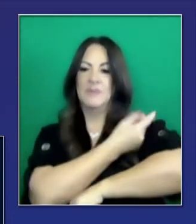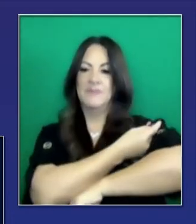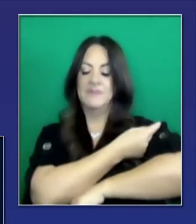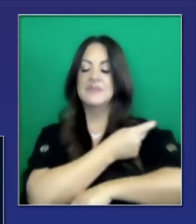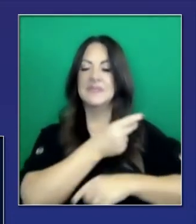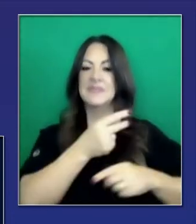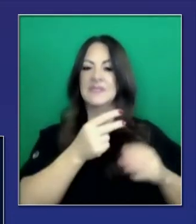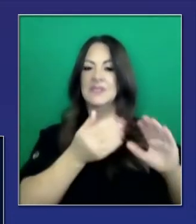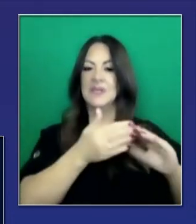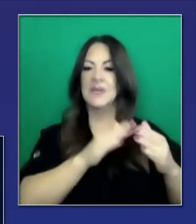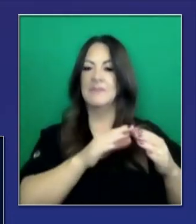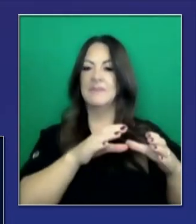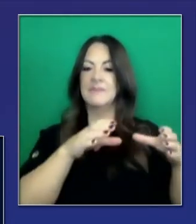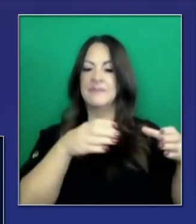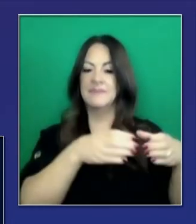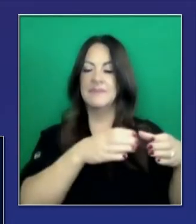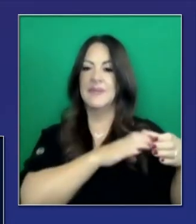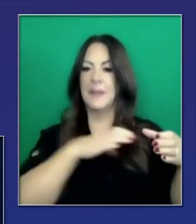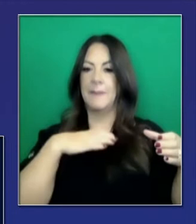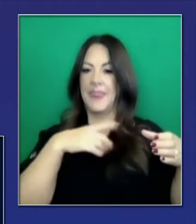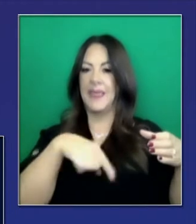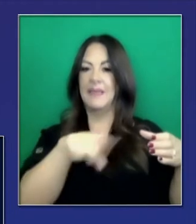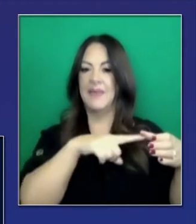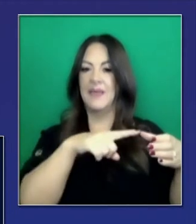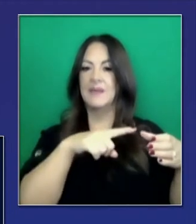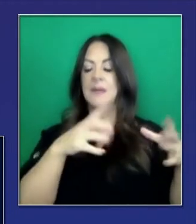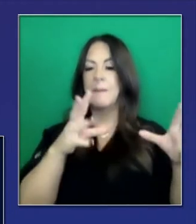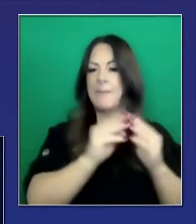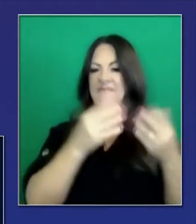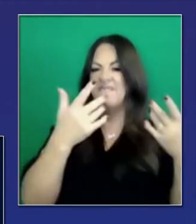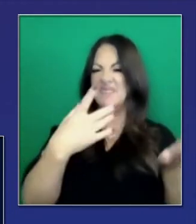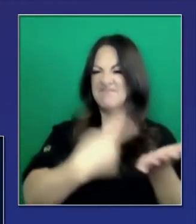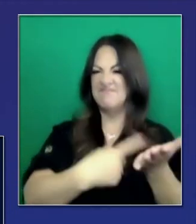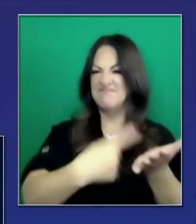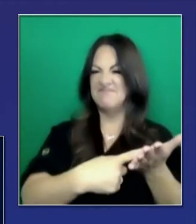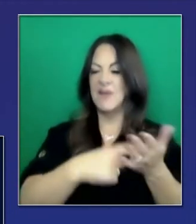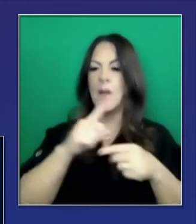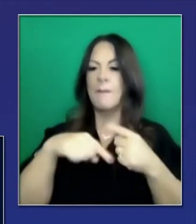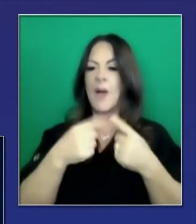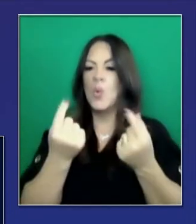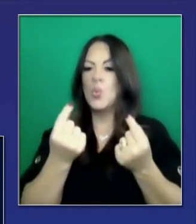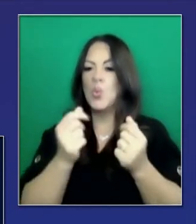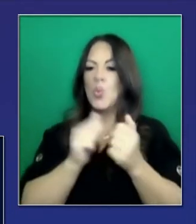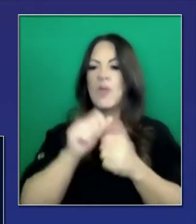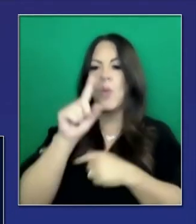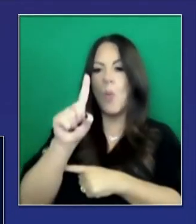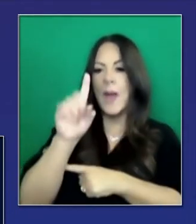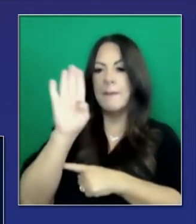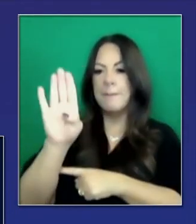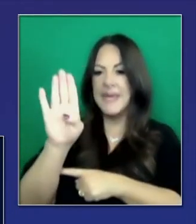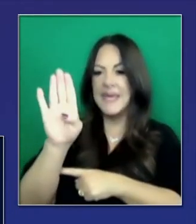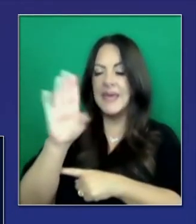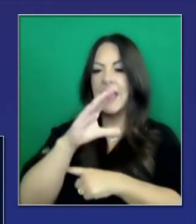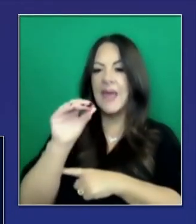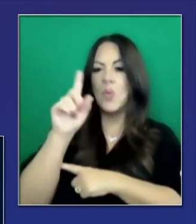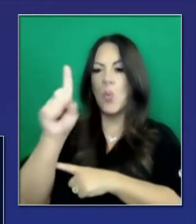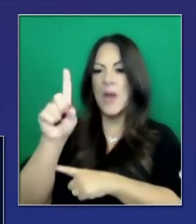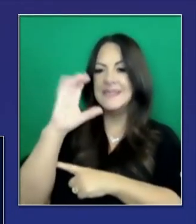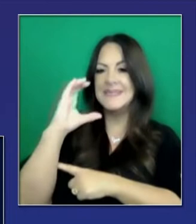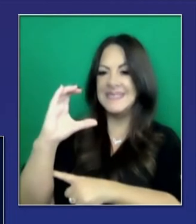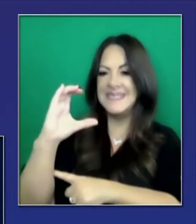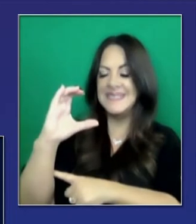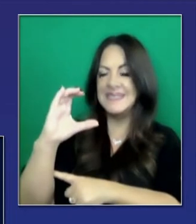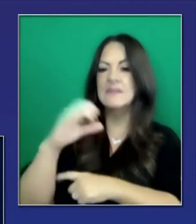Comunidad se reunió para la próxima fase. Estamos ahora en la fase 1A, la cual es priorizar,